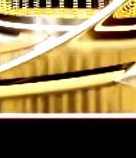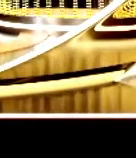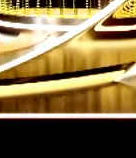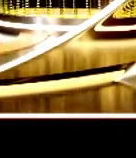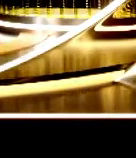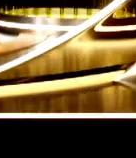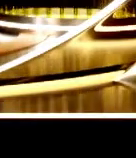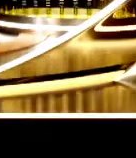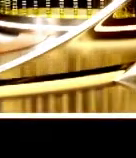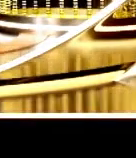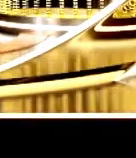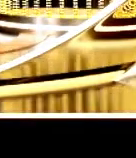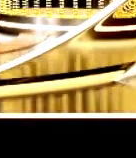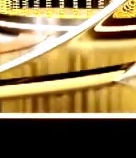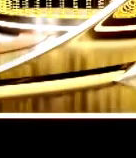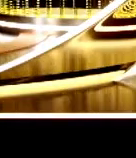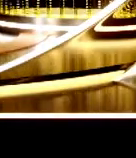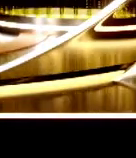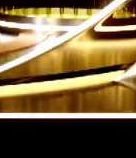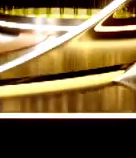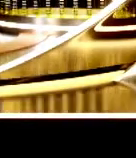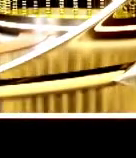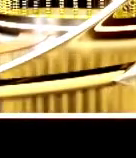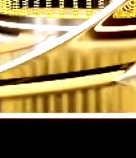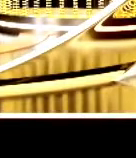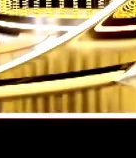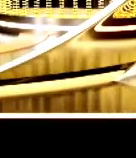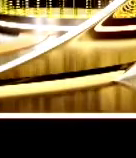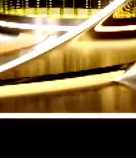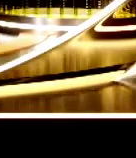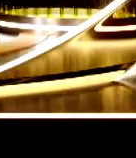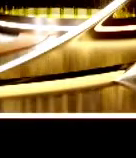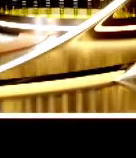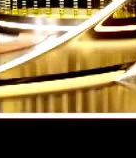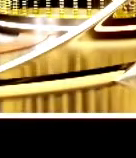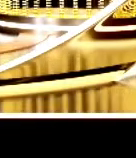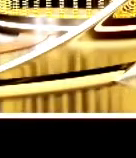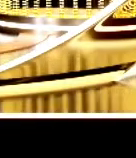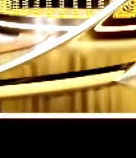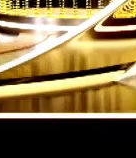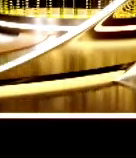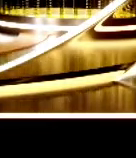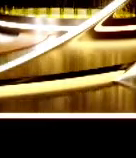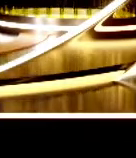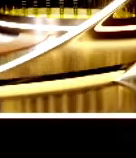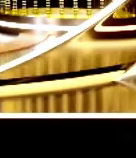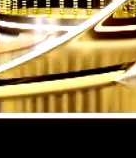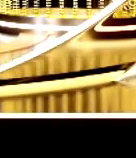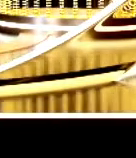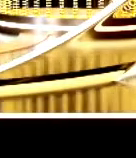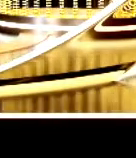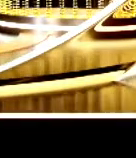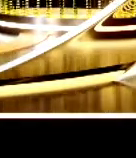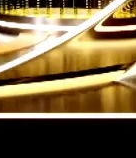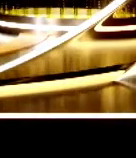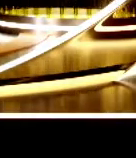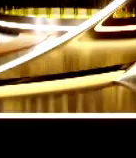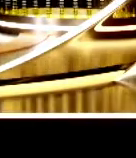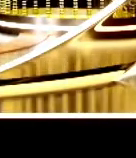Es un orgullo para nosotros y seguiremos trabajando todos los días argomente para mantener esa certificación. Gracias.